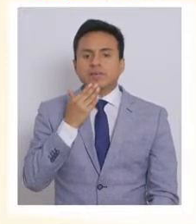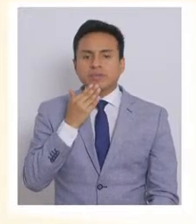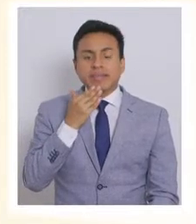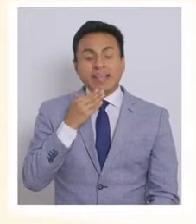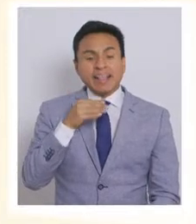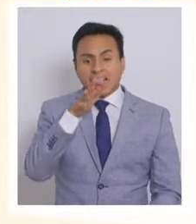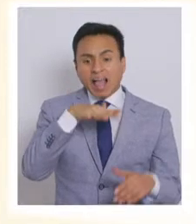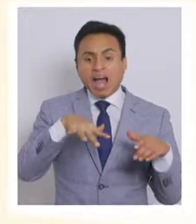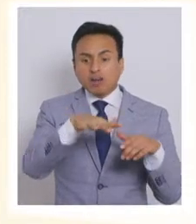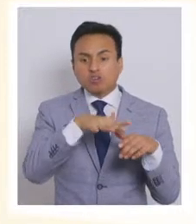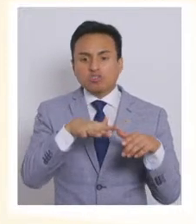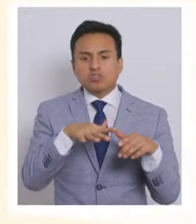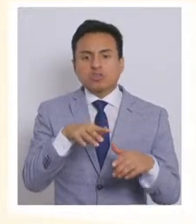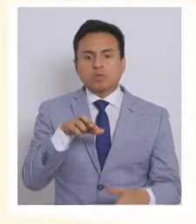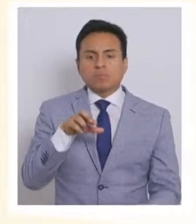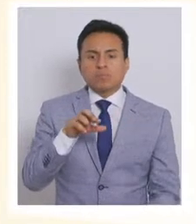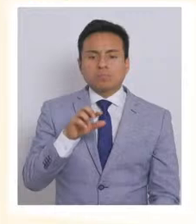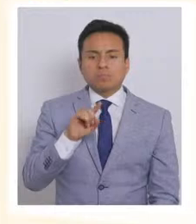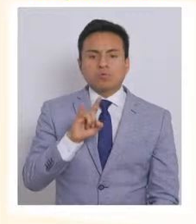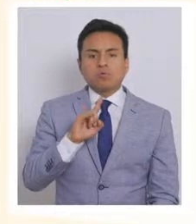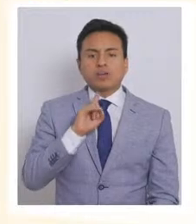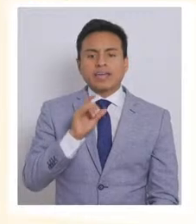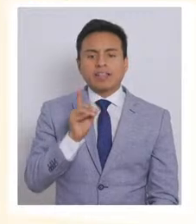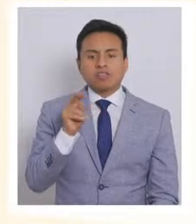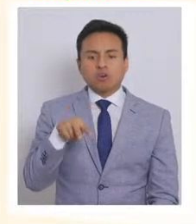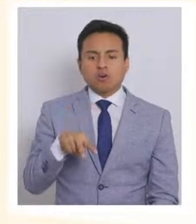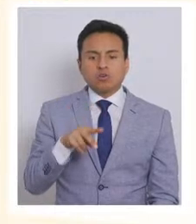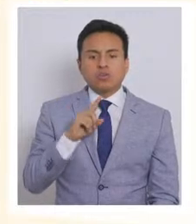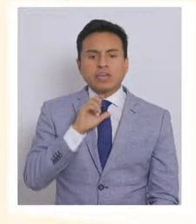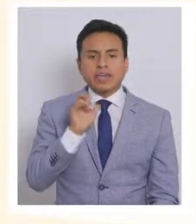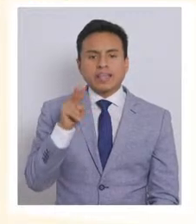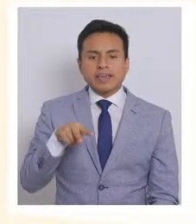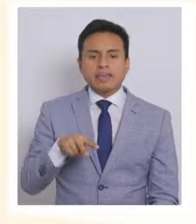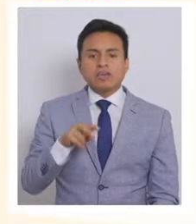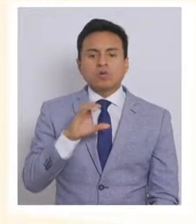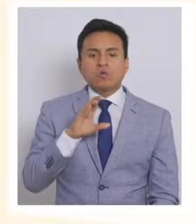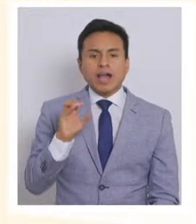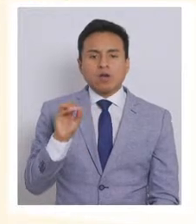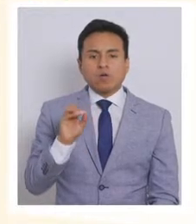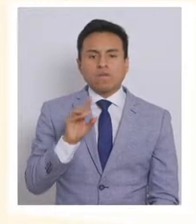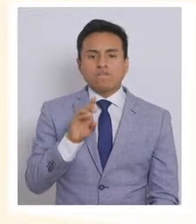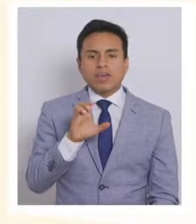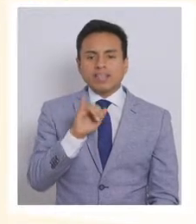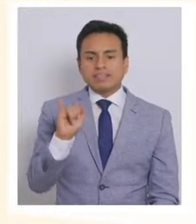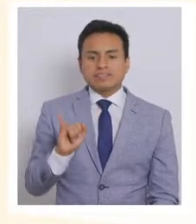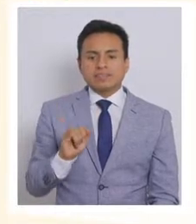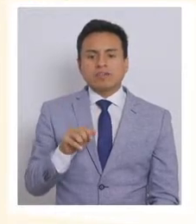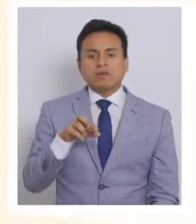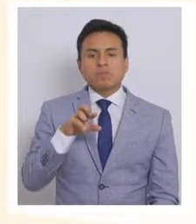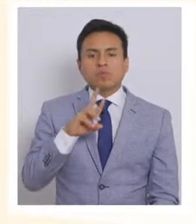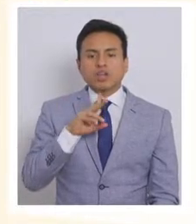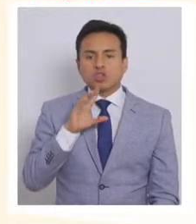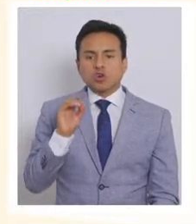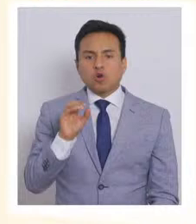de los lagos, Puqueidón, Queilén, Curaco de Vélez, Puerto Octay y Hualaigüe.